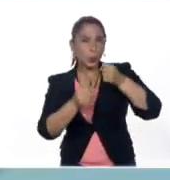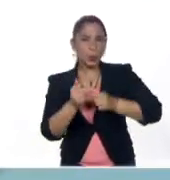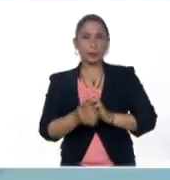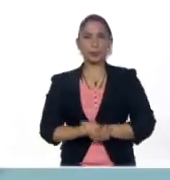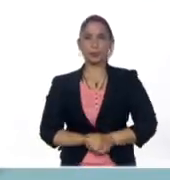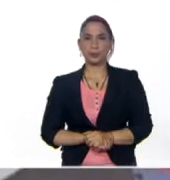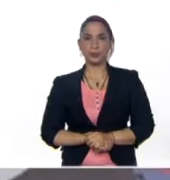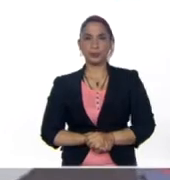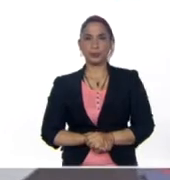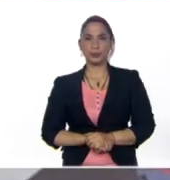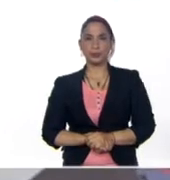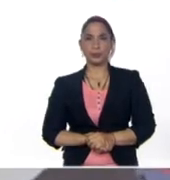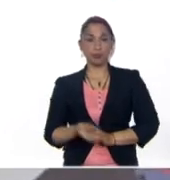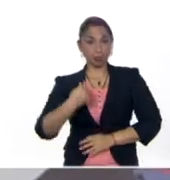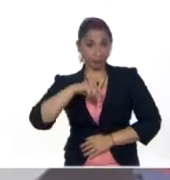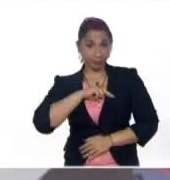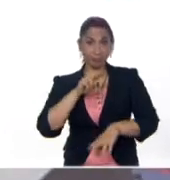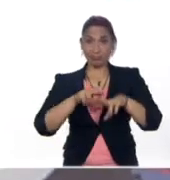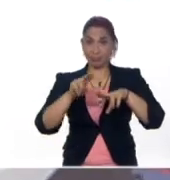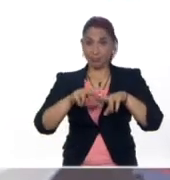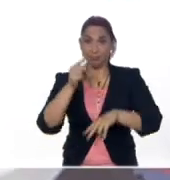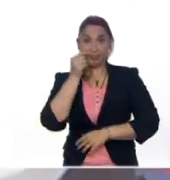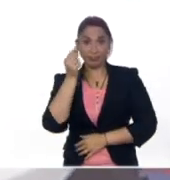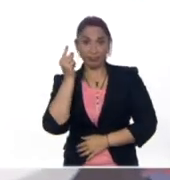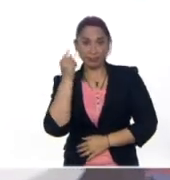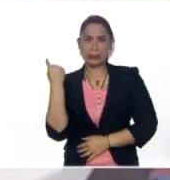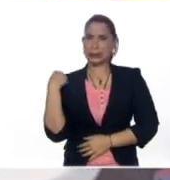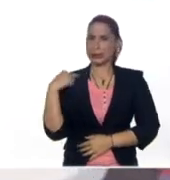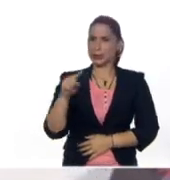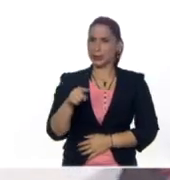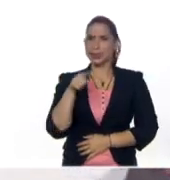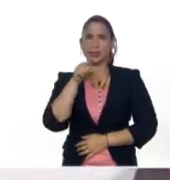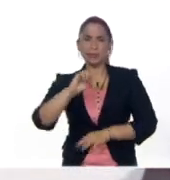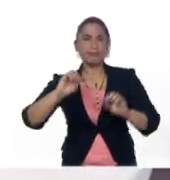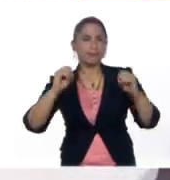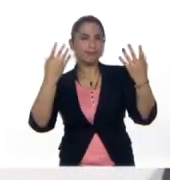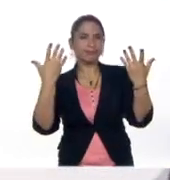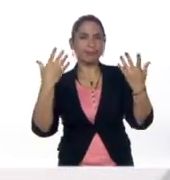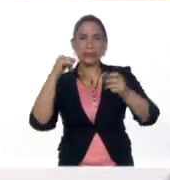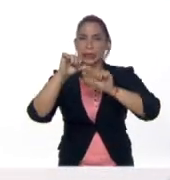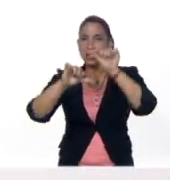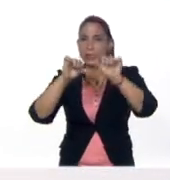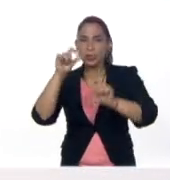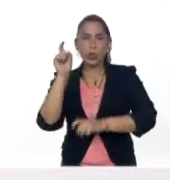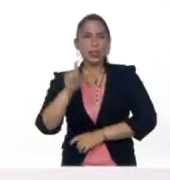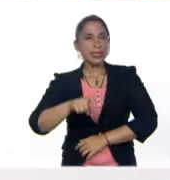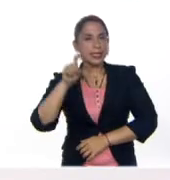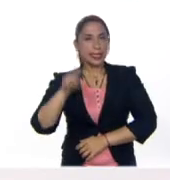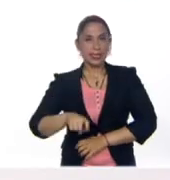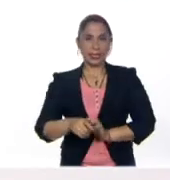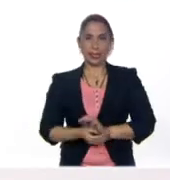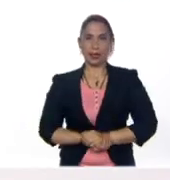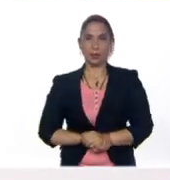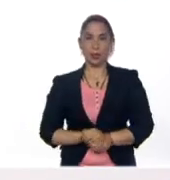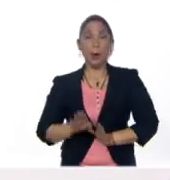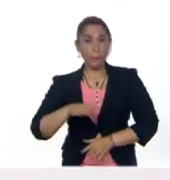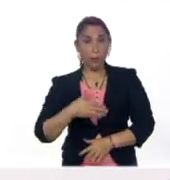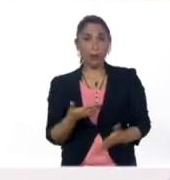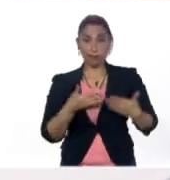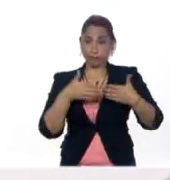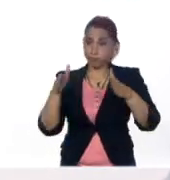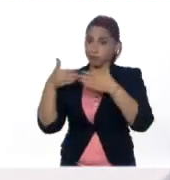¿verdad? Y así nuestros niños y niñas van a tener ese rescate de tradiciones que tanto necesitamos Para poder